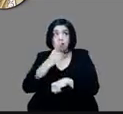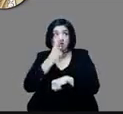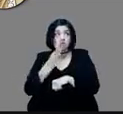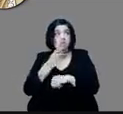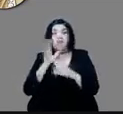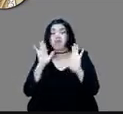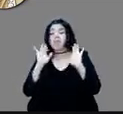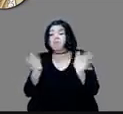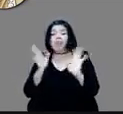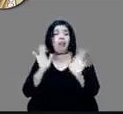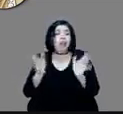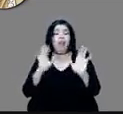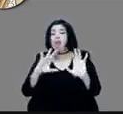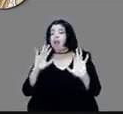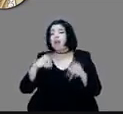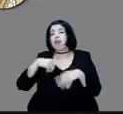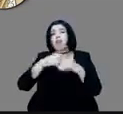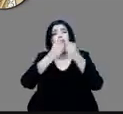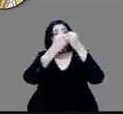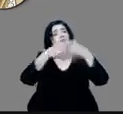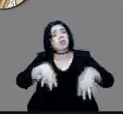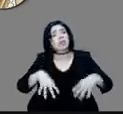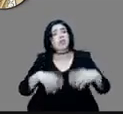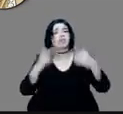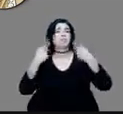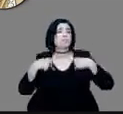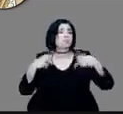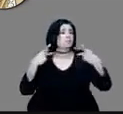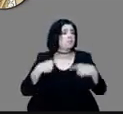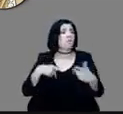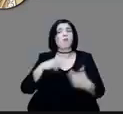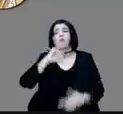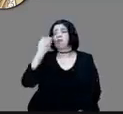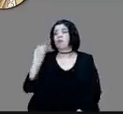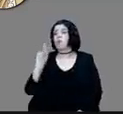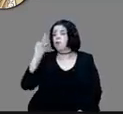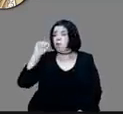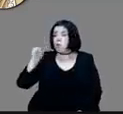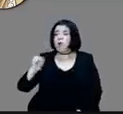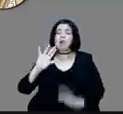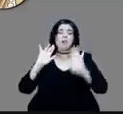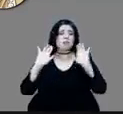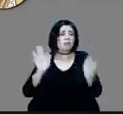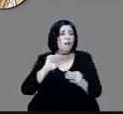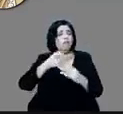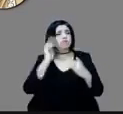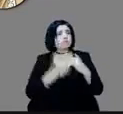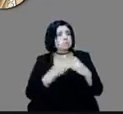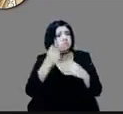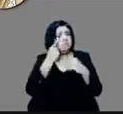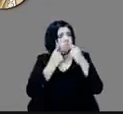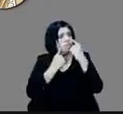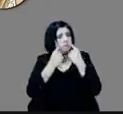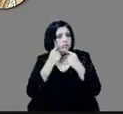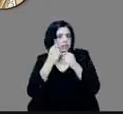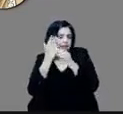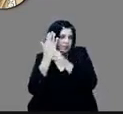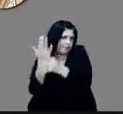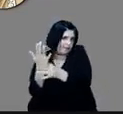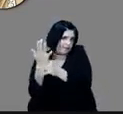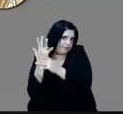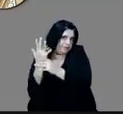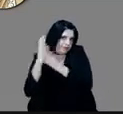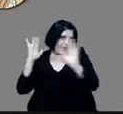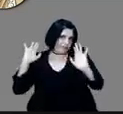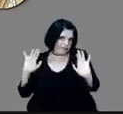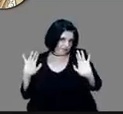lágrimas por la pérdida de sus gentes y de Juan Velázquez de León, ¿no? Ahora, el mito es que